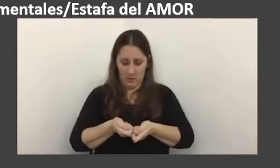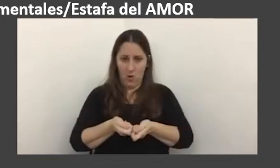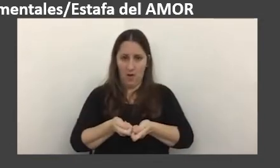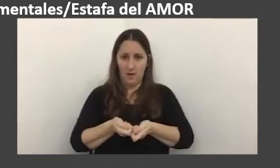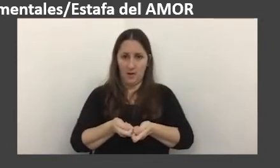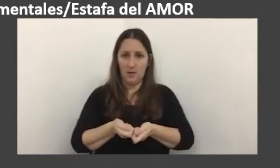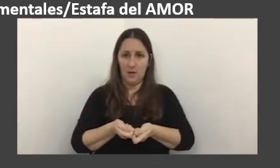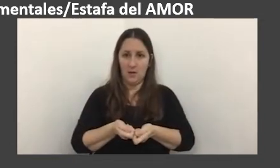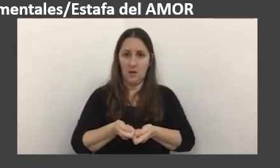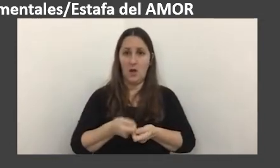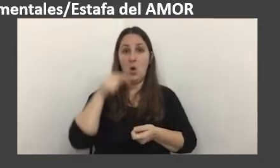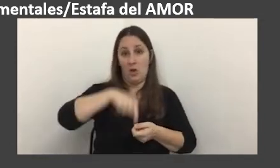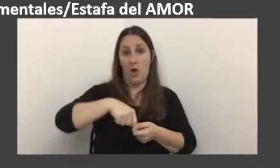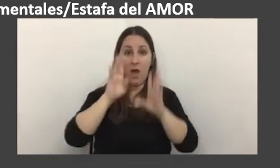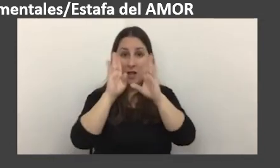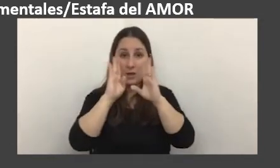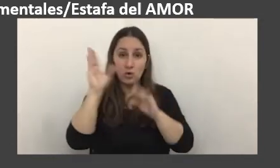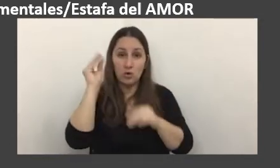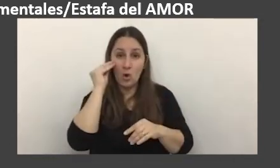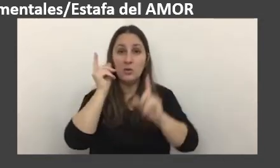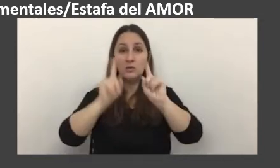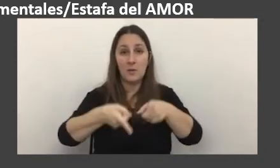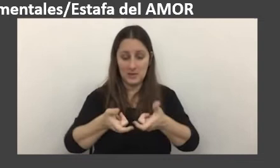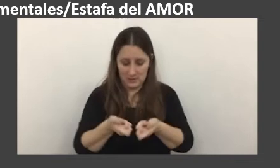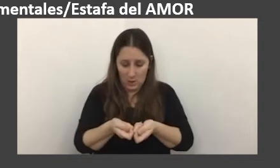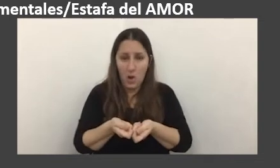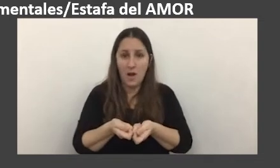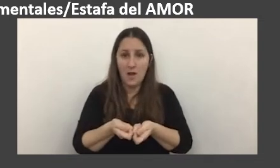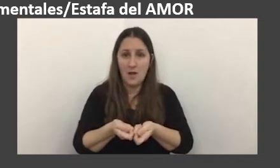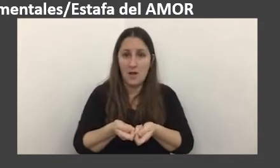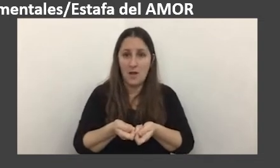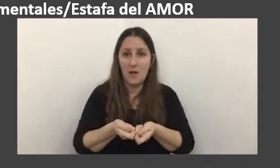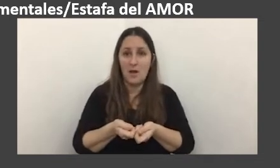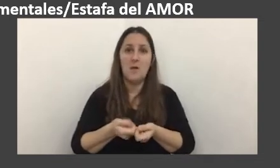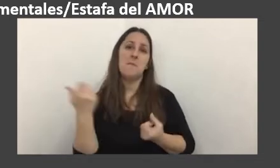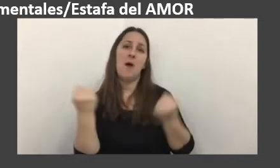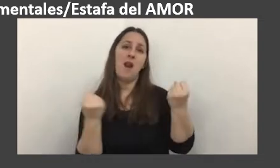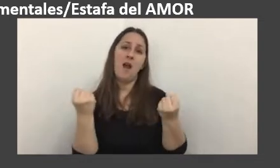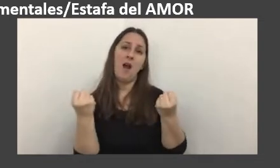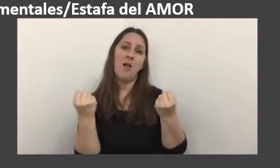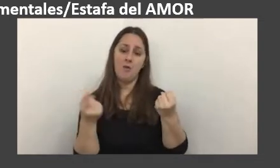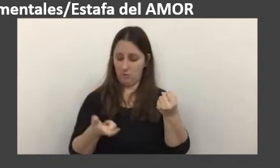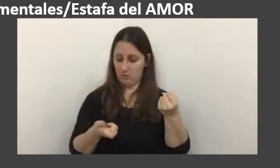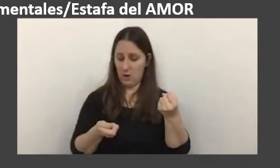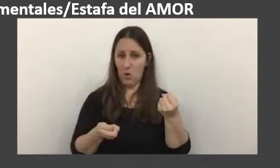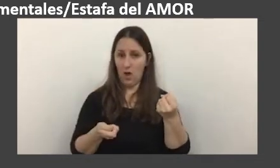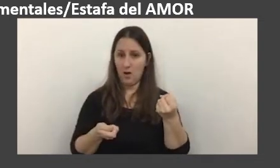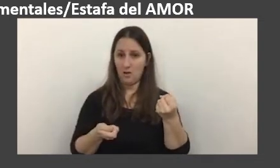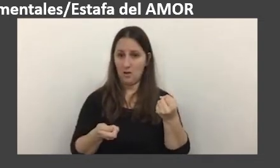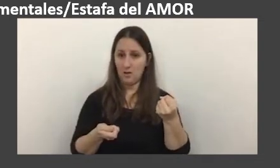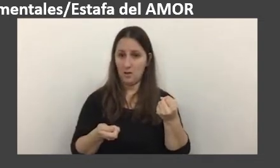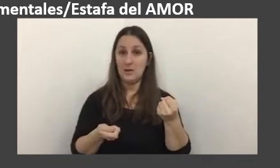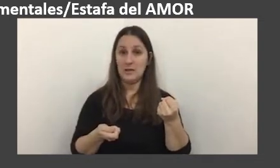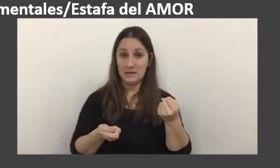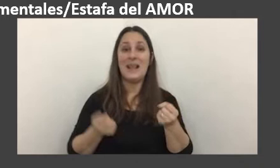están ustedes conmigo prestando mi atención y están con el celular están manejando y están con el celular se lo preguntamos a esa